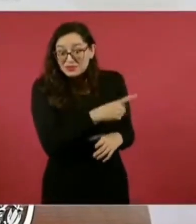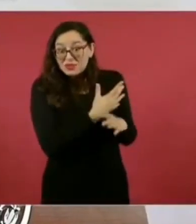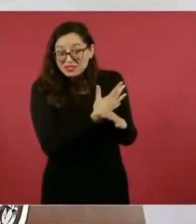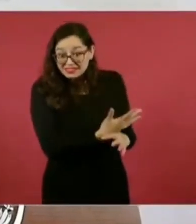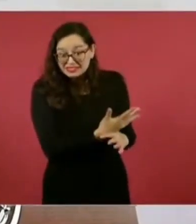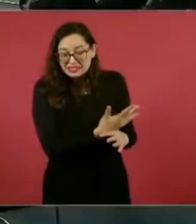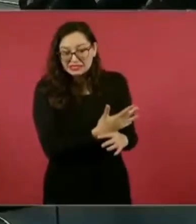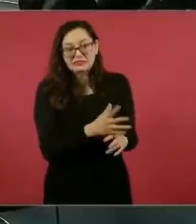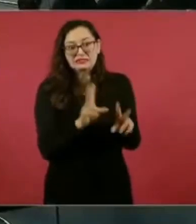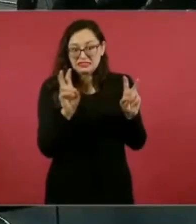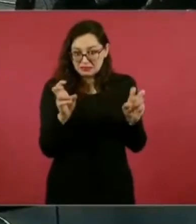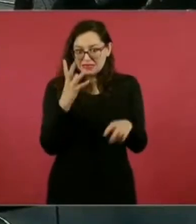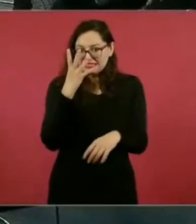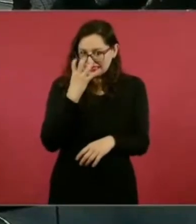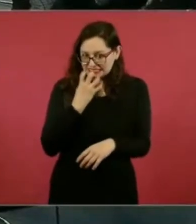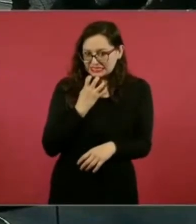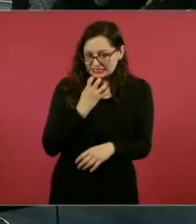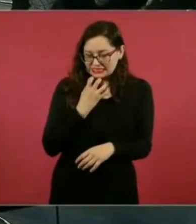Adelante.